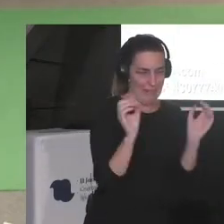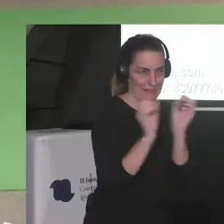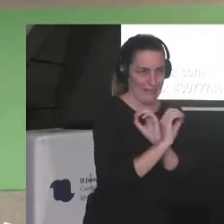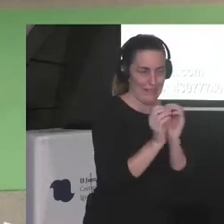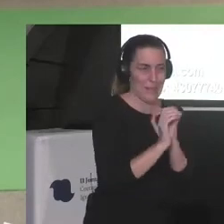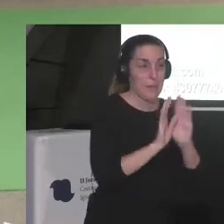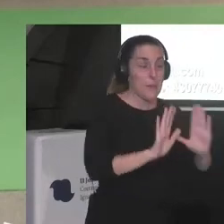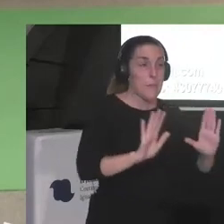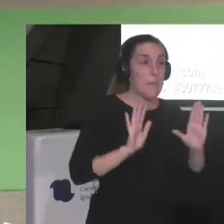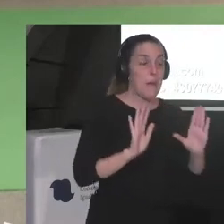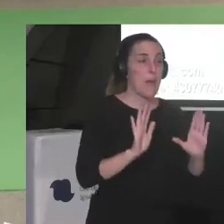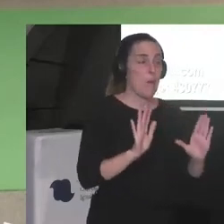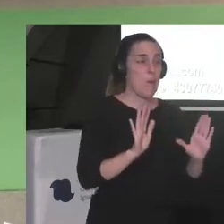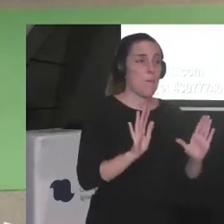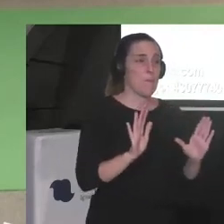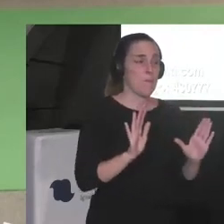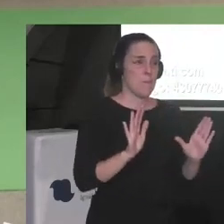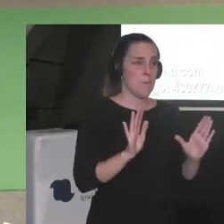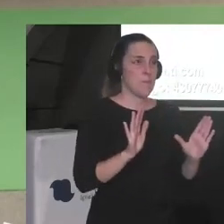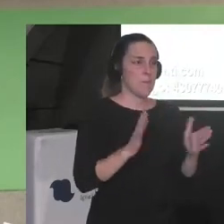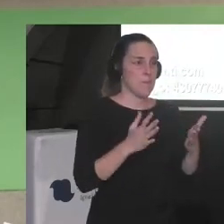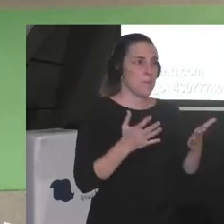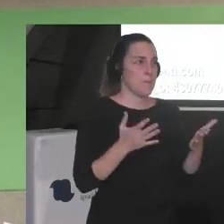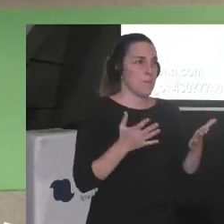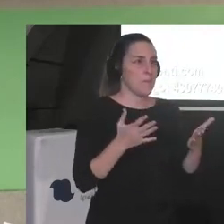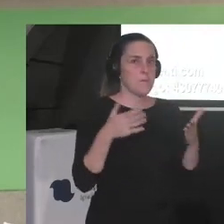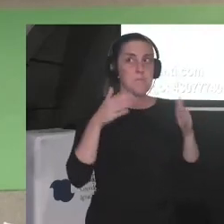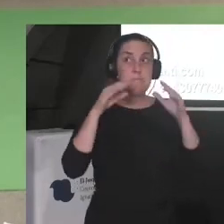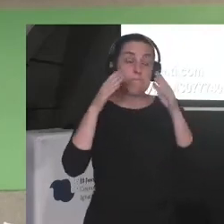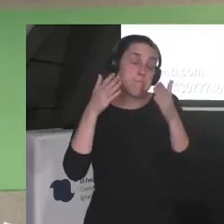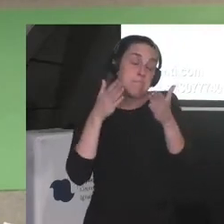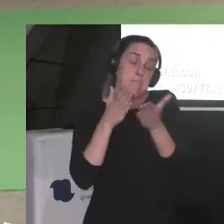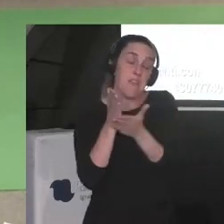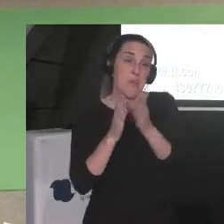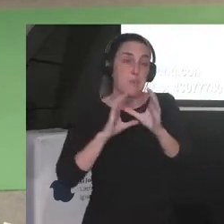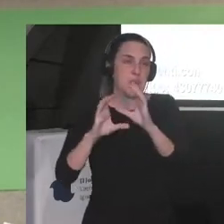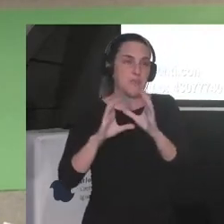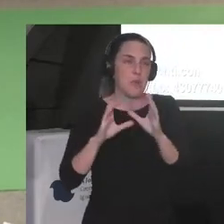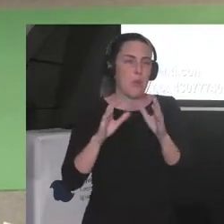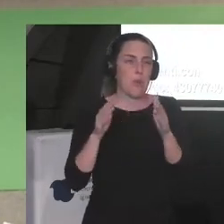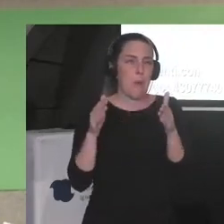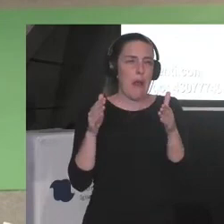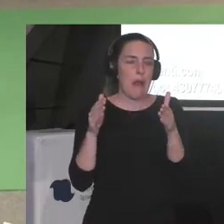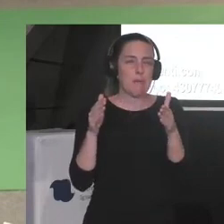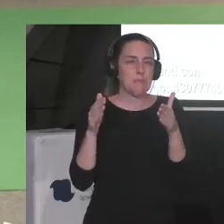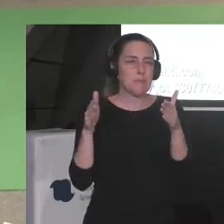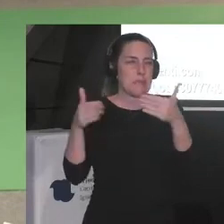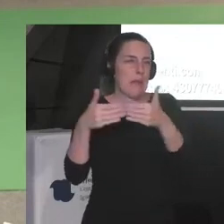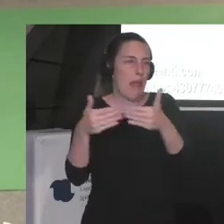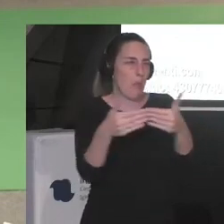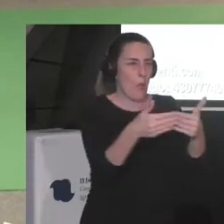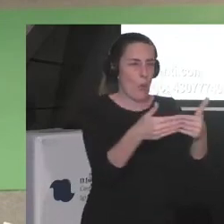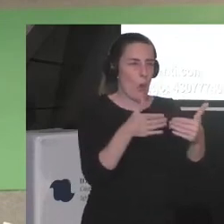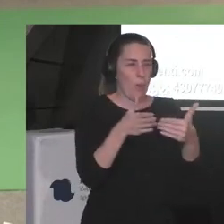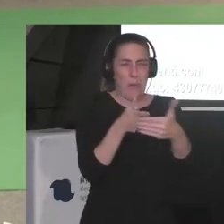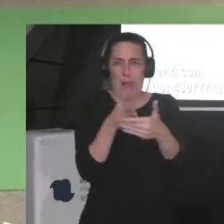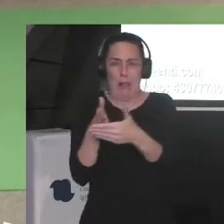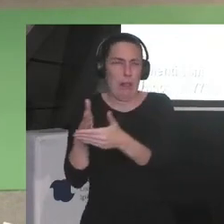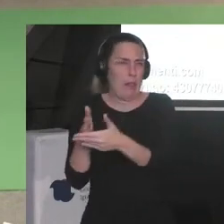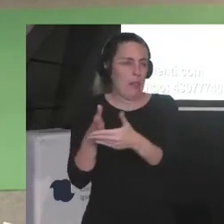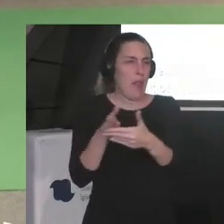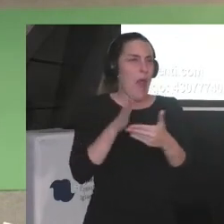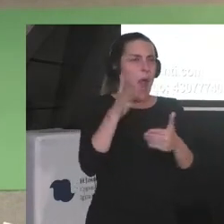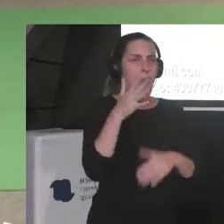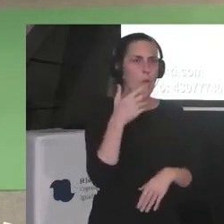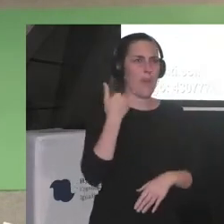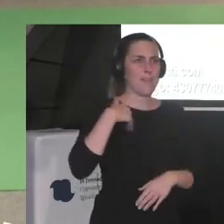pero que están tan cerrados los medios ¿no? están o sea es decir ¿no? ni con todo tu prestigio ni con todo lo que bien